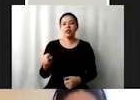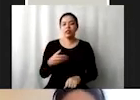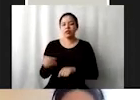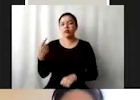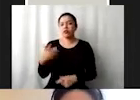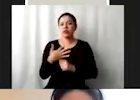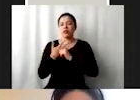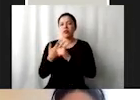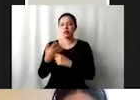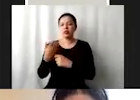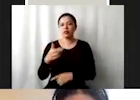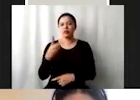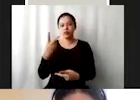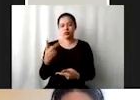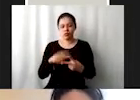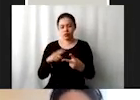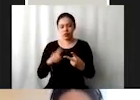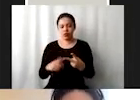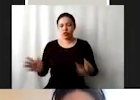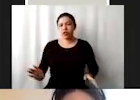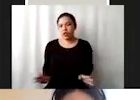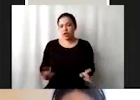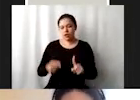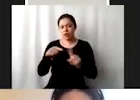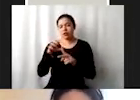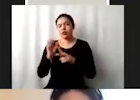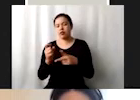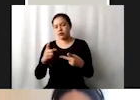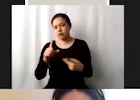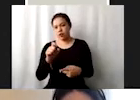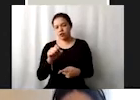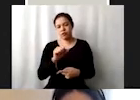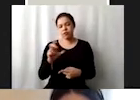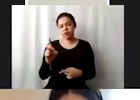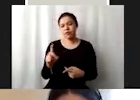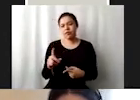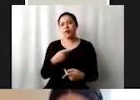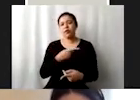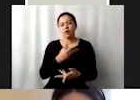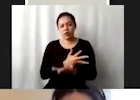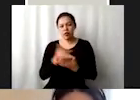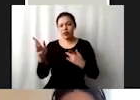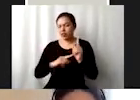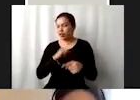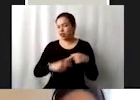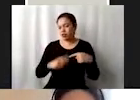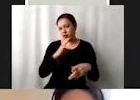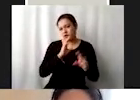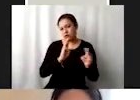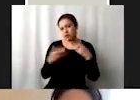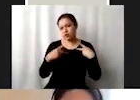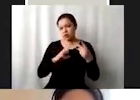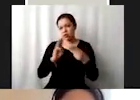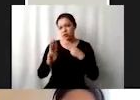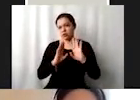con sus dos tipos de metas? Para el 2030, erradicar la pobreza extrema para todas las personas en el mundo, actualmente